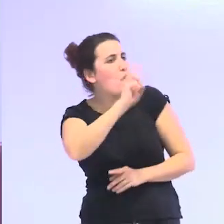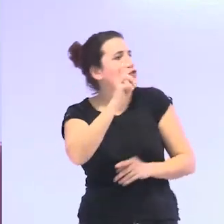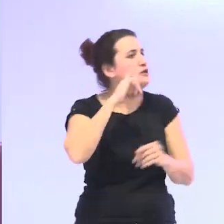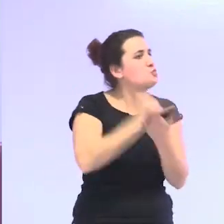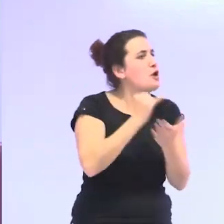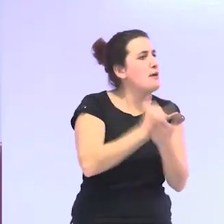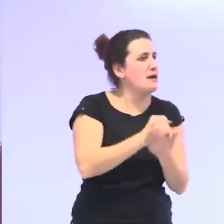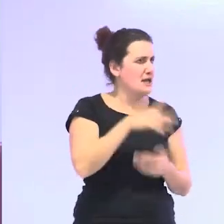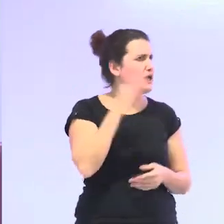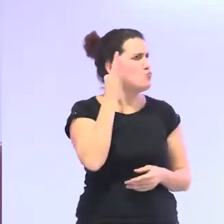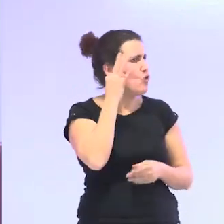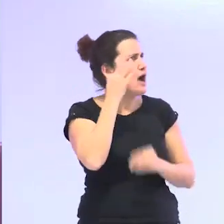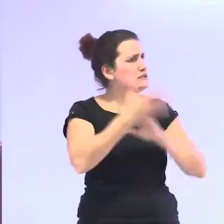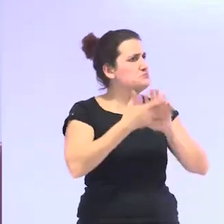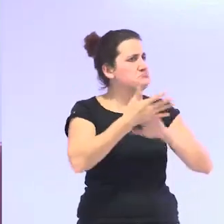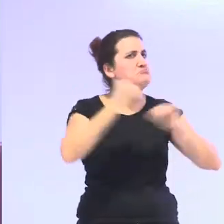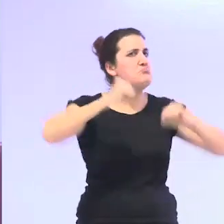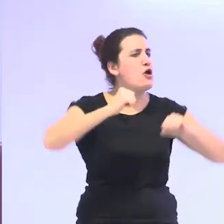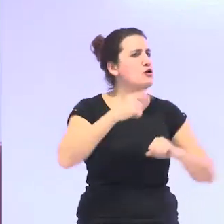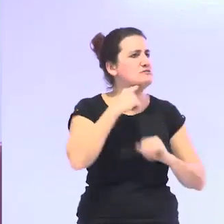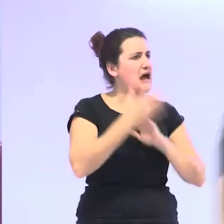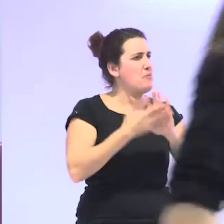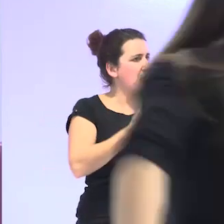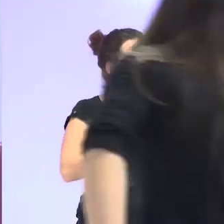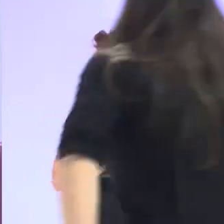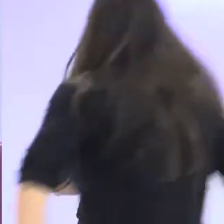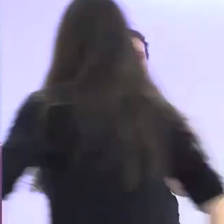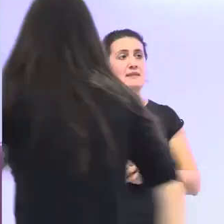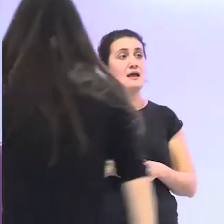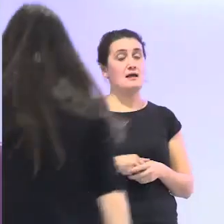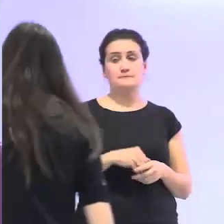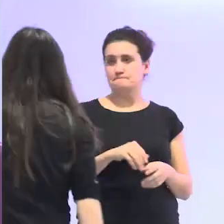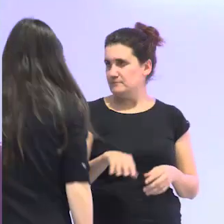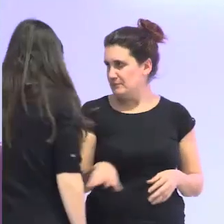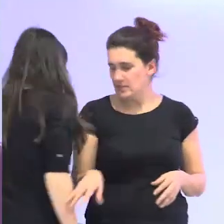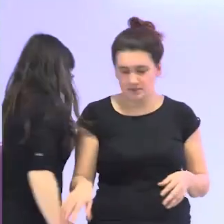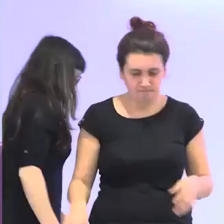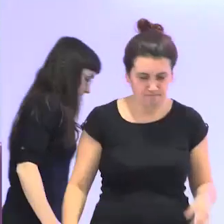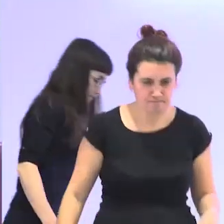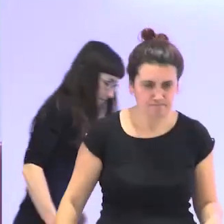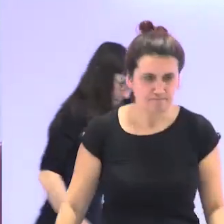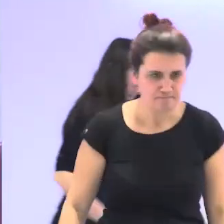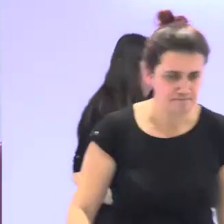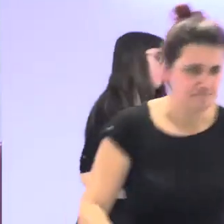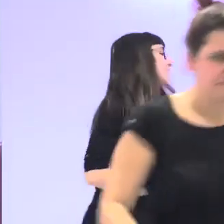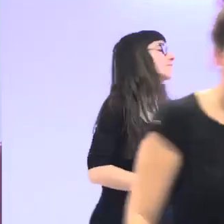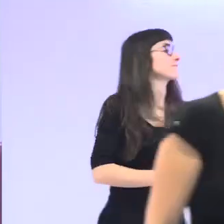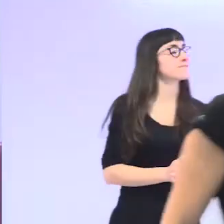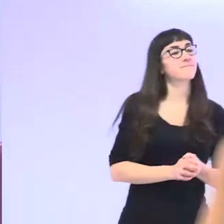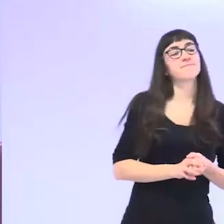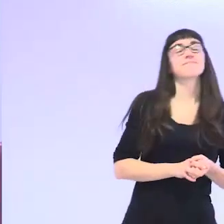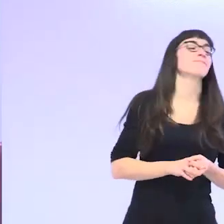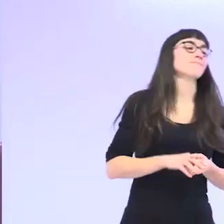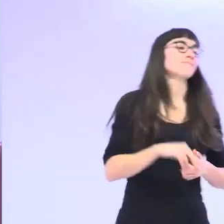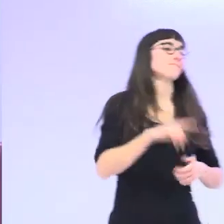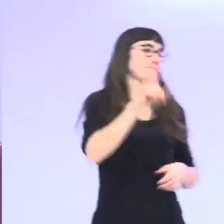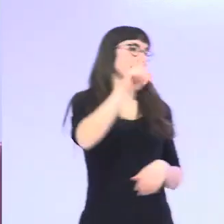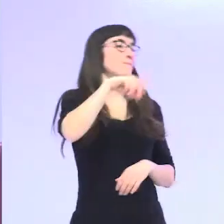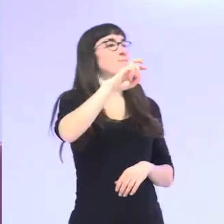hablas con mujeres mayores ¿no? otras carencias y dificultades que nos encontramos con las mujeres